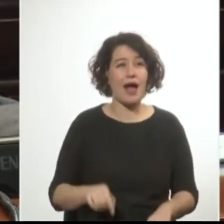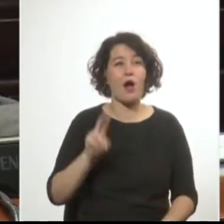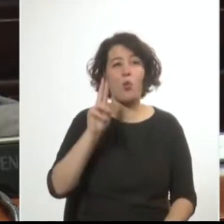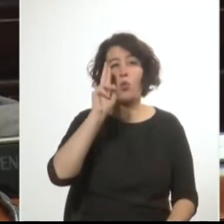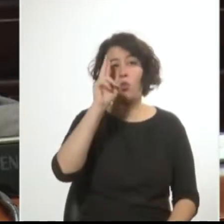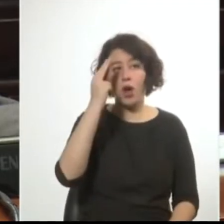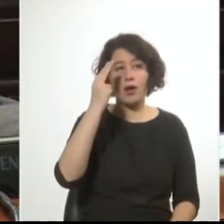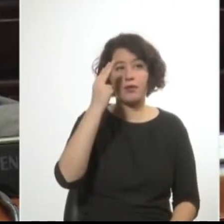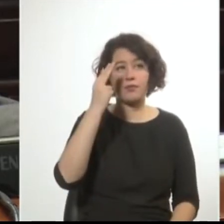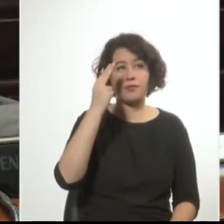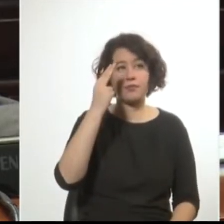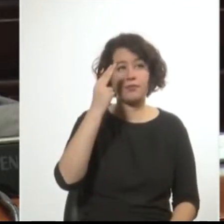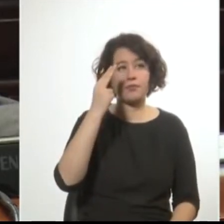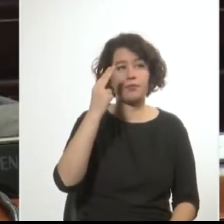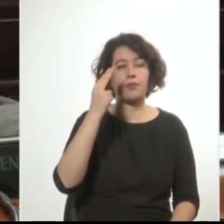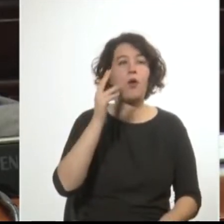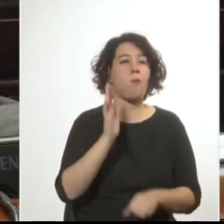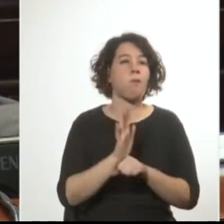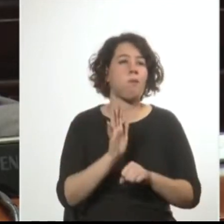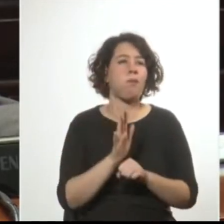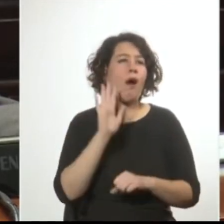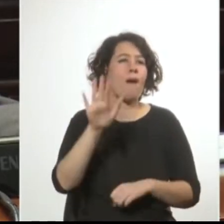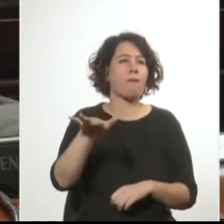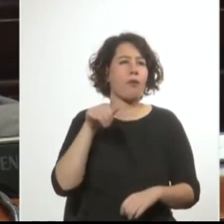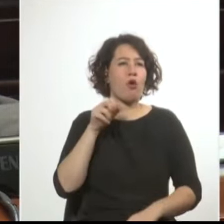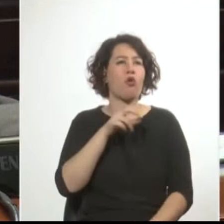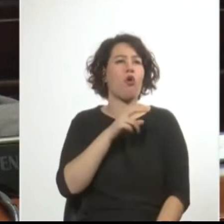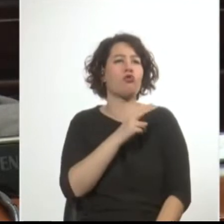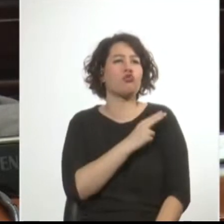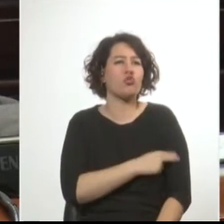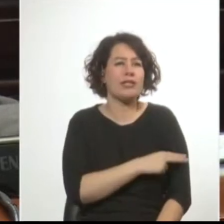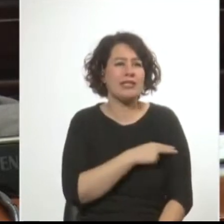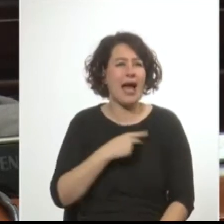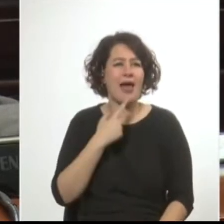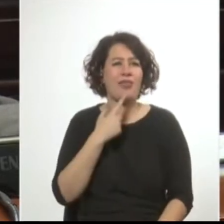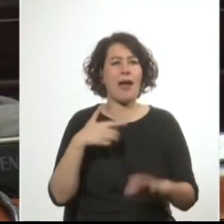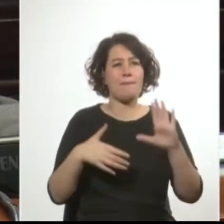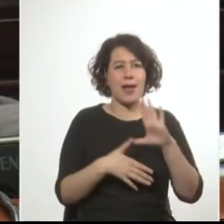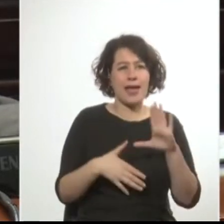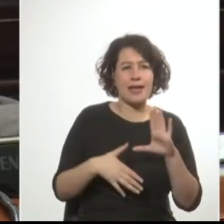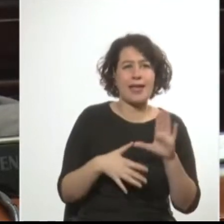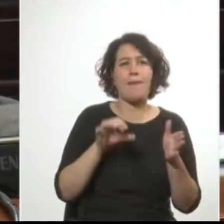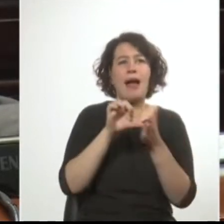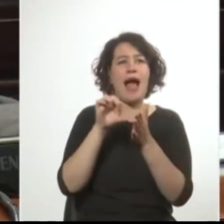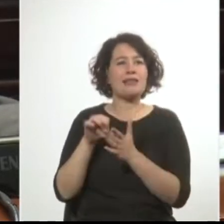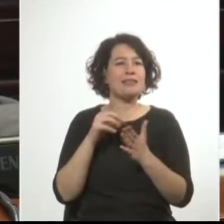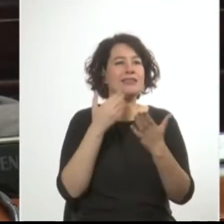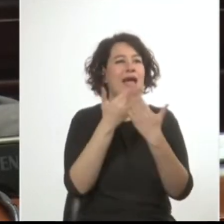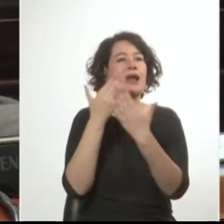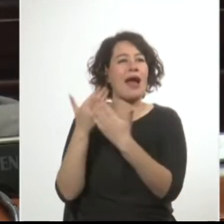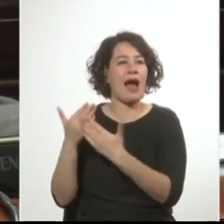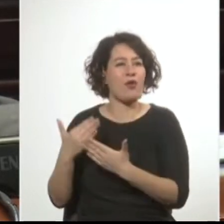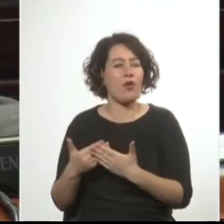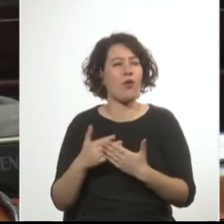la otrora llamada Suiza de América, el país de las cercanías, el país en que, como